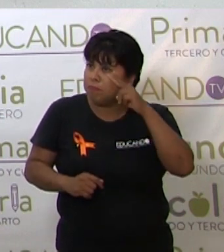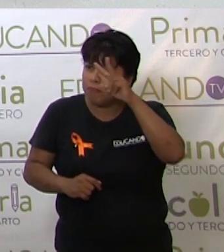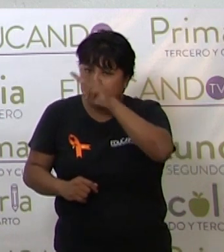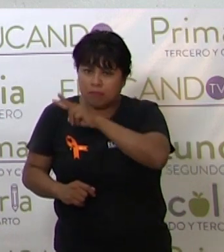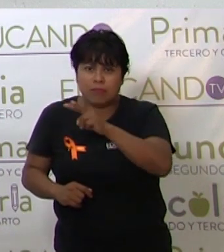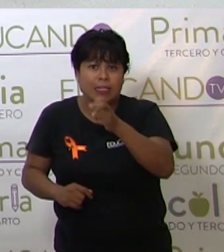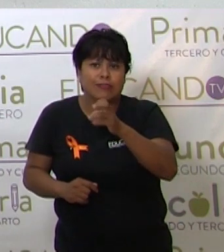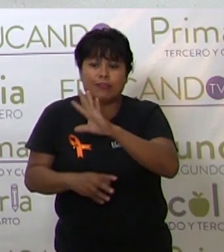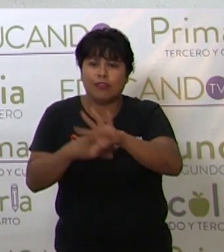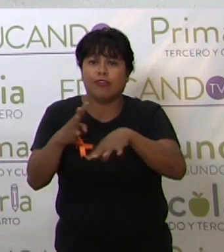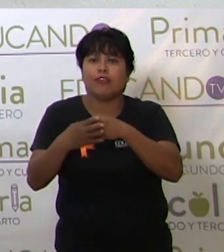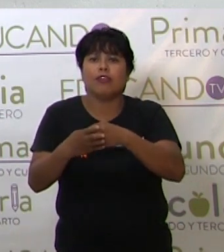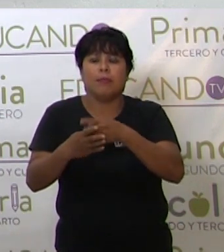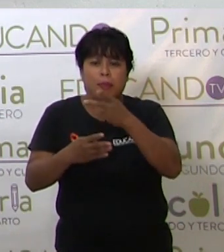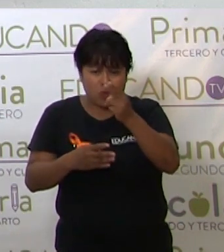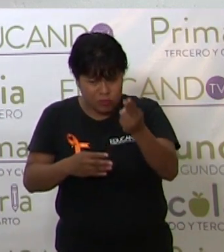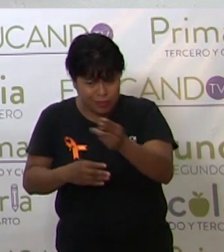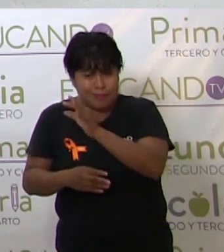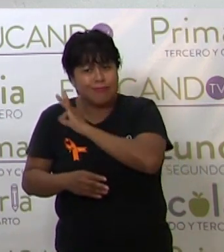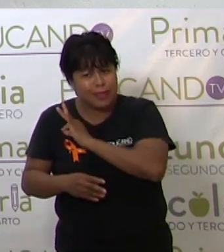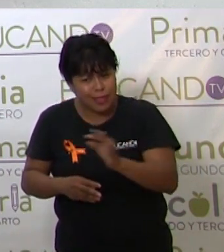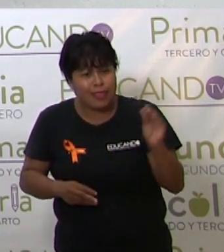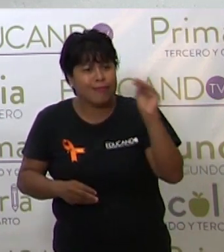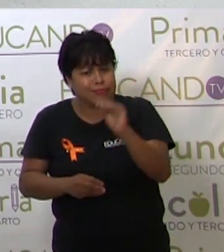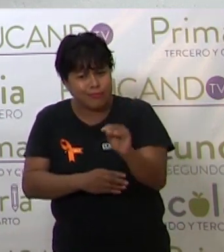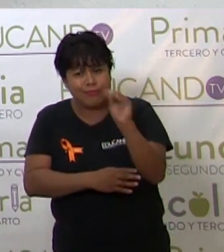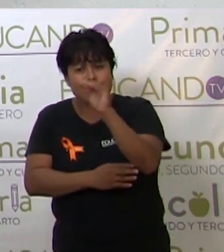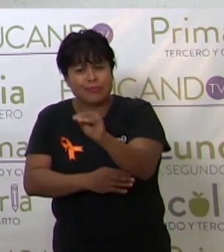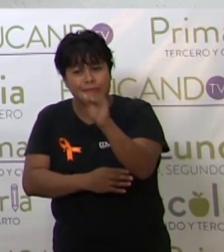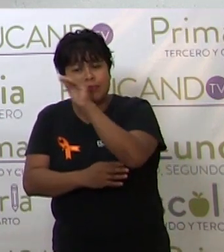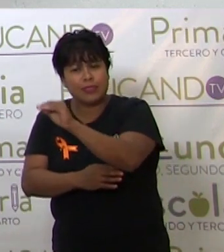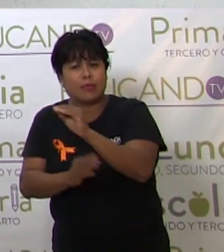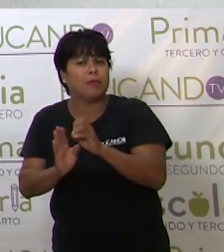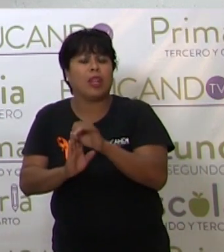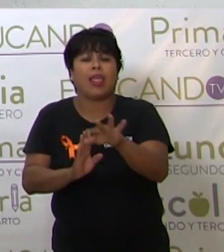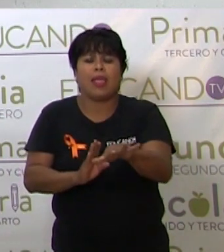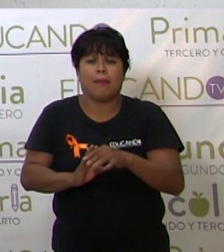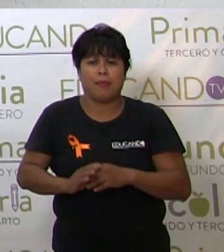eso es todo. Pero ustedes pueden seguir incluyendo aquí, por ejemplo,